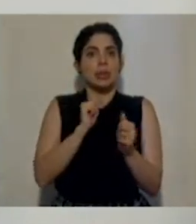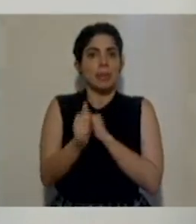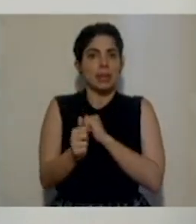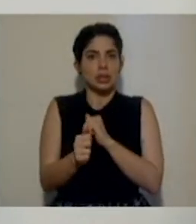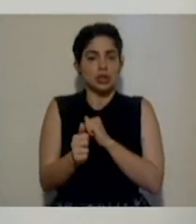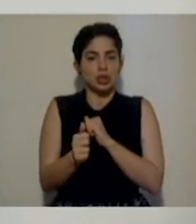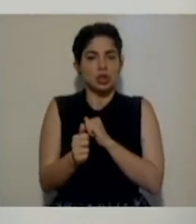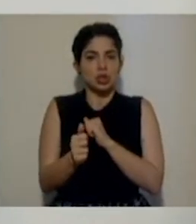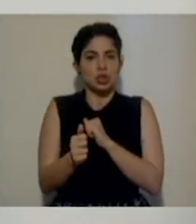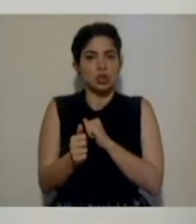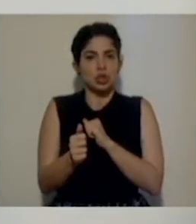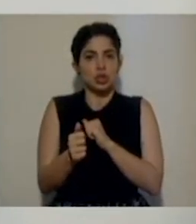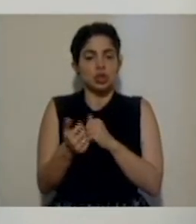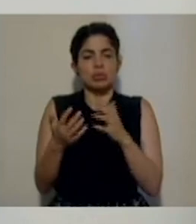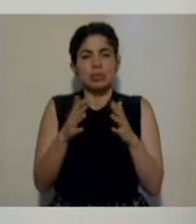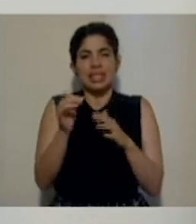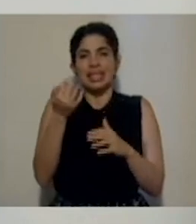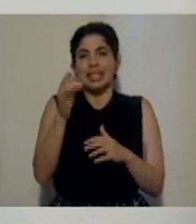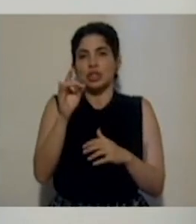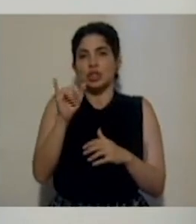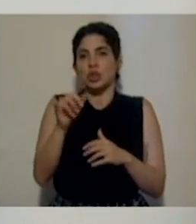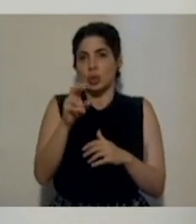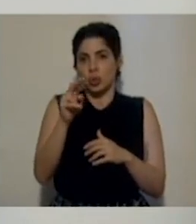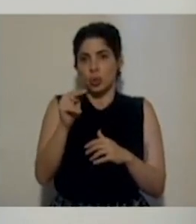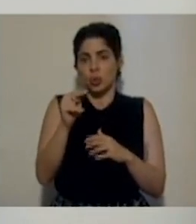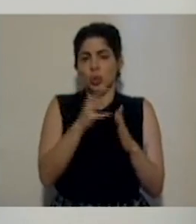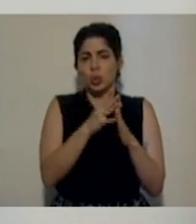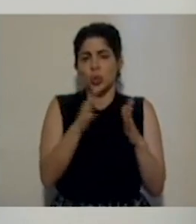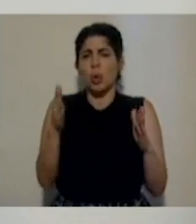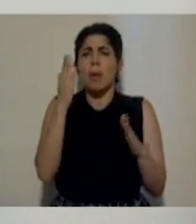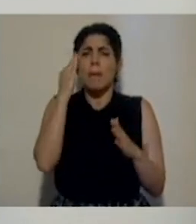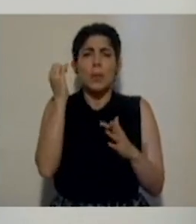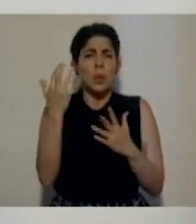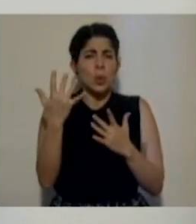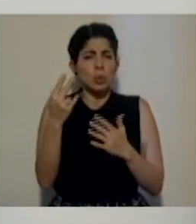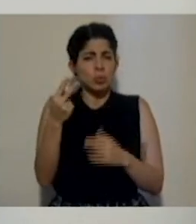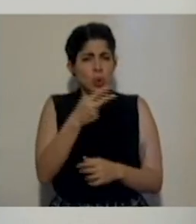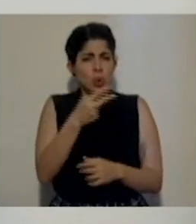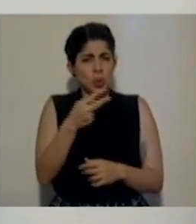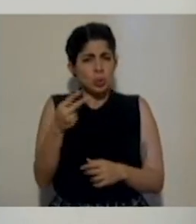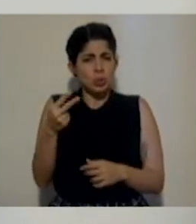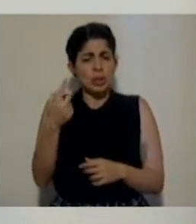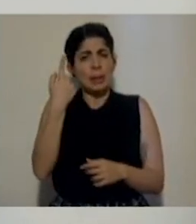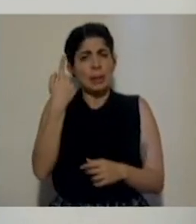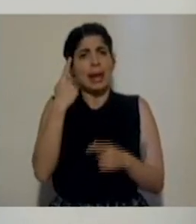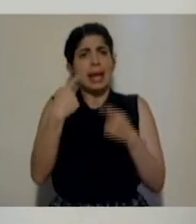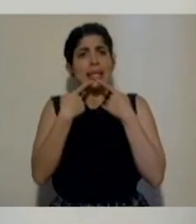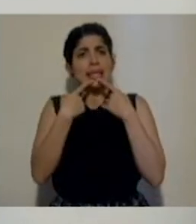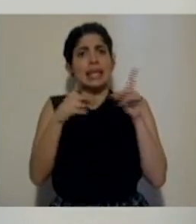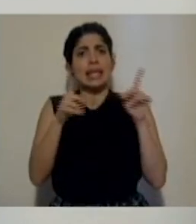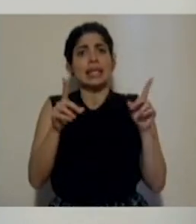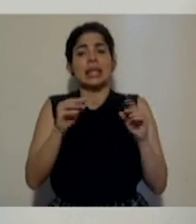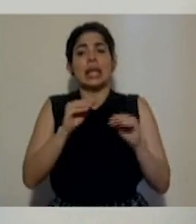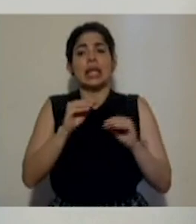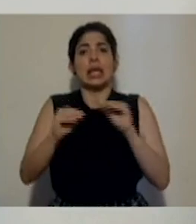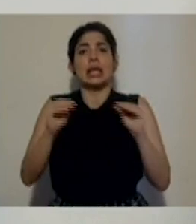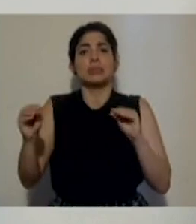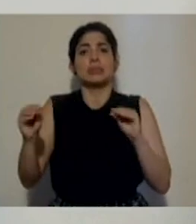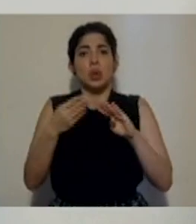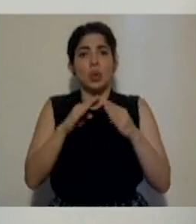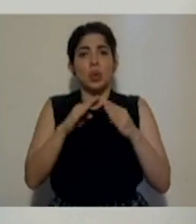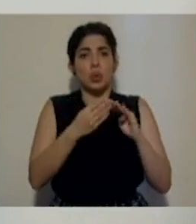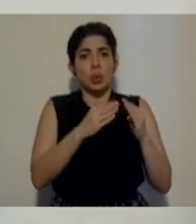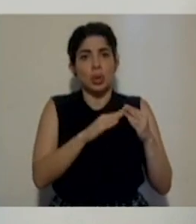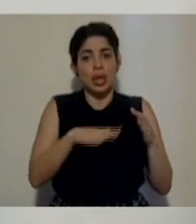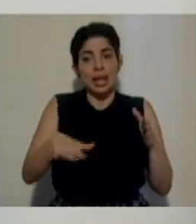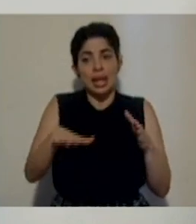18 de junio. ¿Por qué esperaron dos semanas para hacer la declaratoria de transmisión comunitaria en